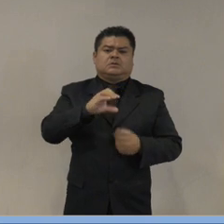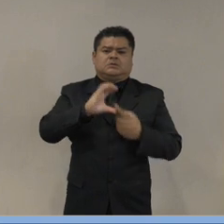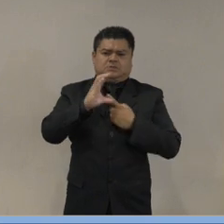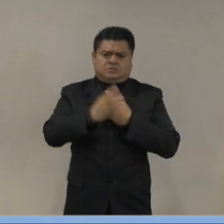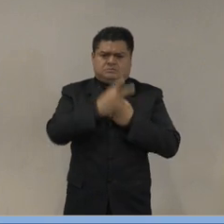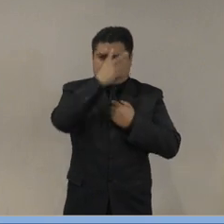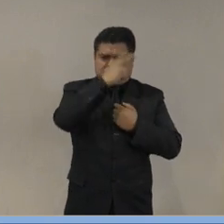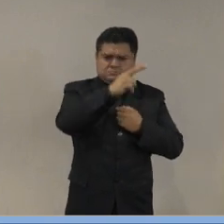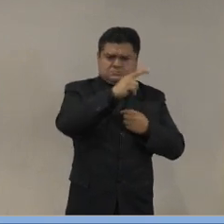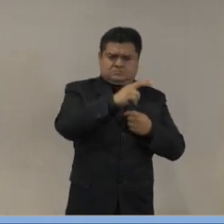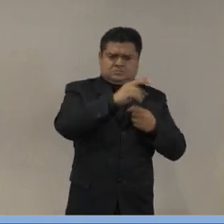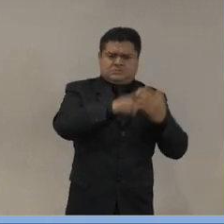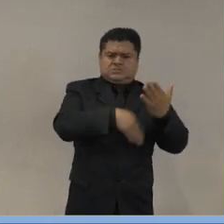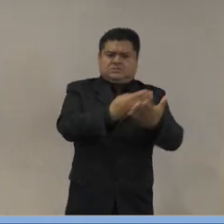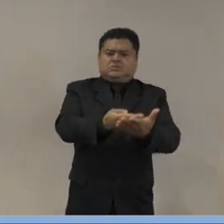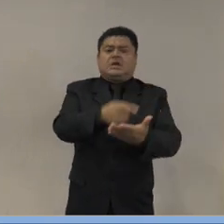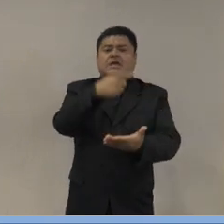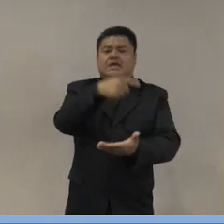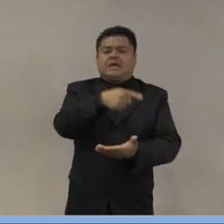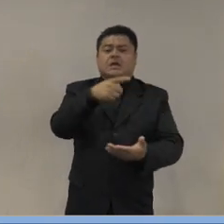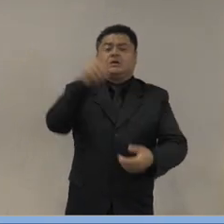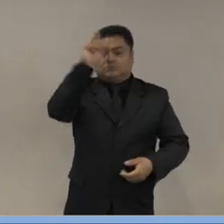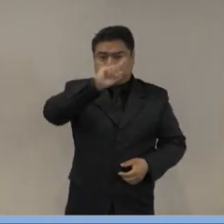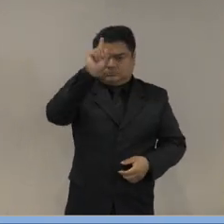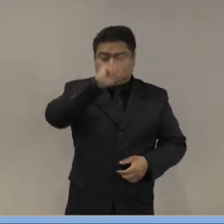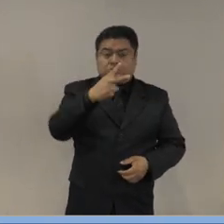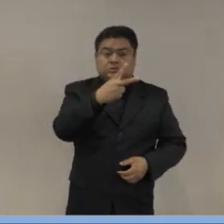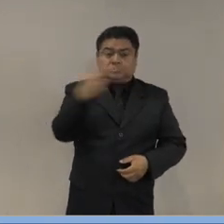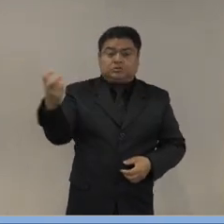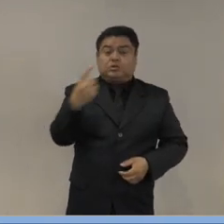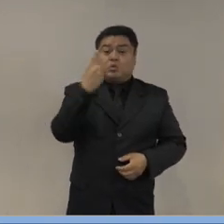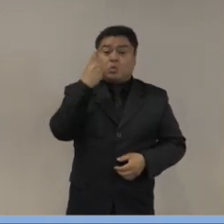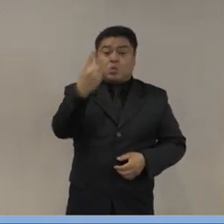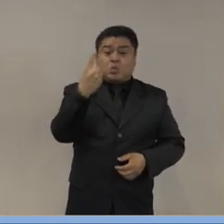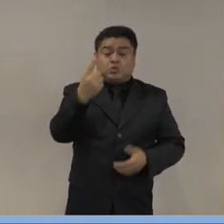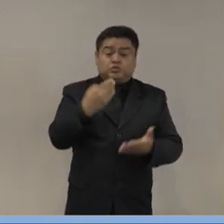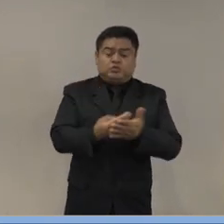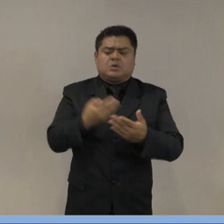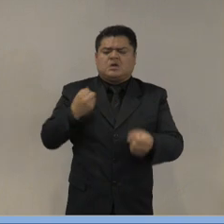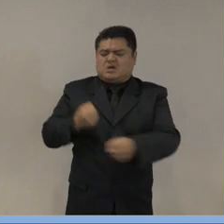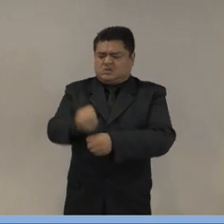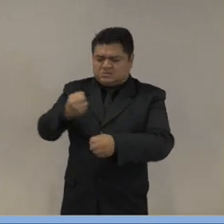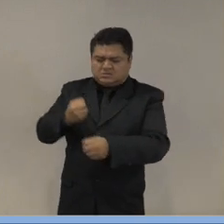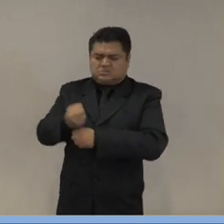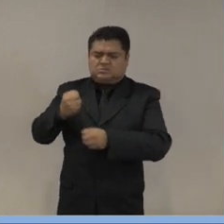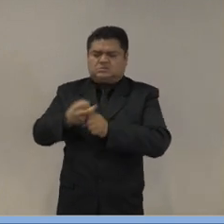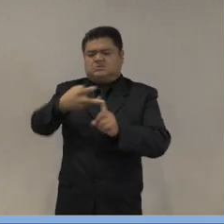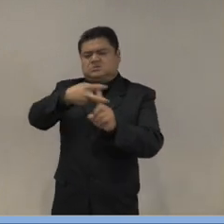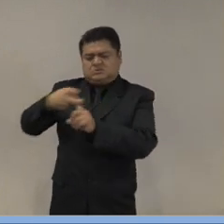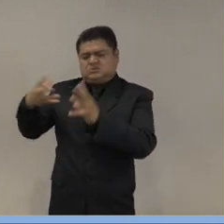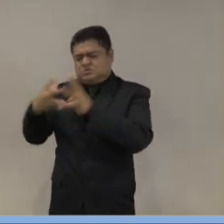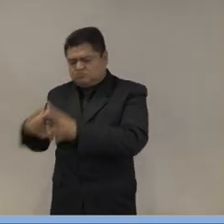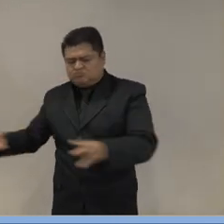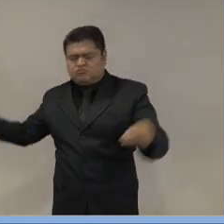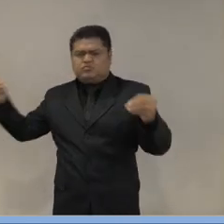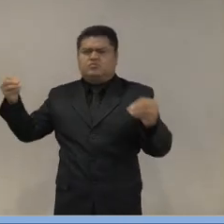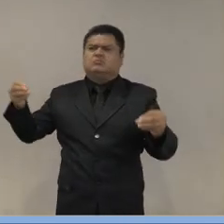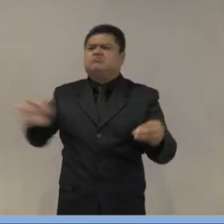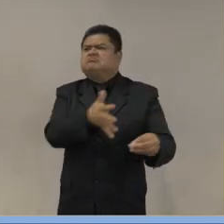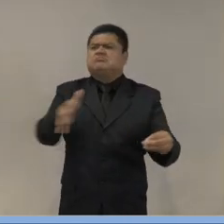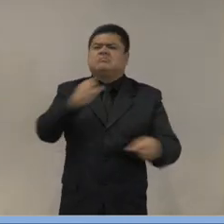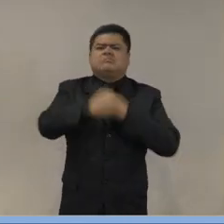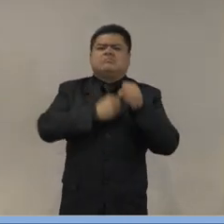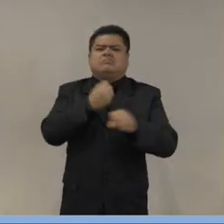recomendaciones en materia de derechos humanos. Tortura, desaparición, ejecución extrajudicial, entre 2006 y